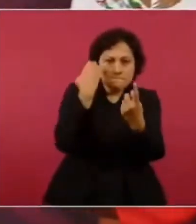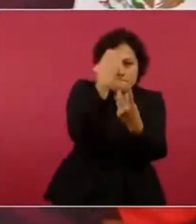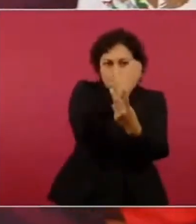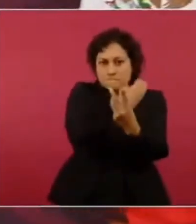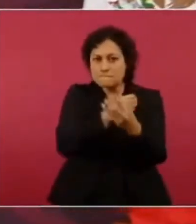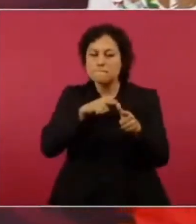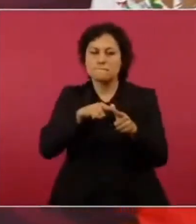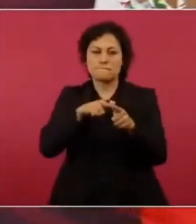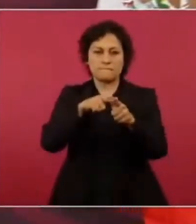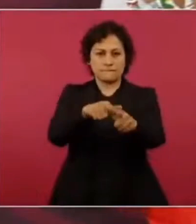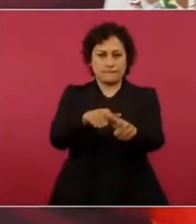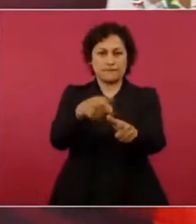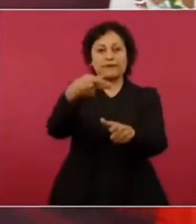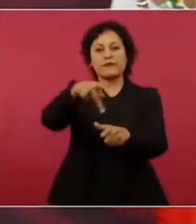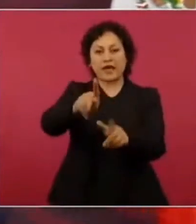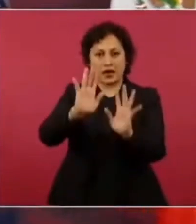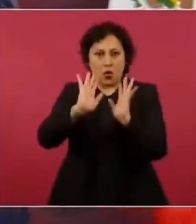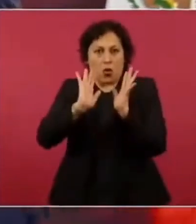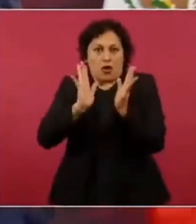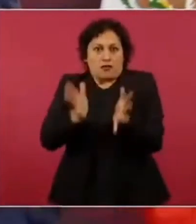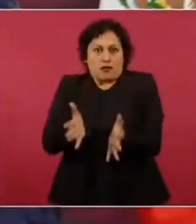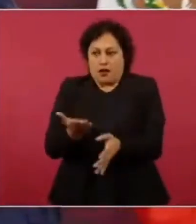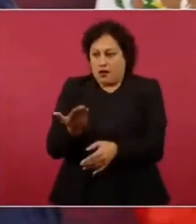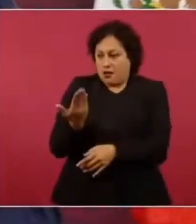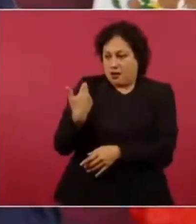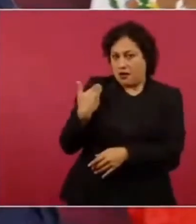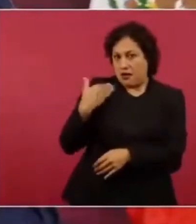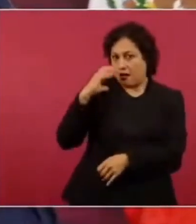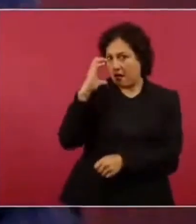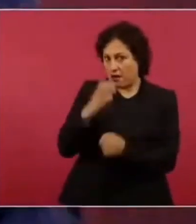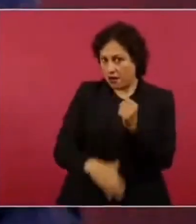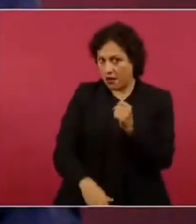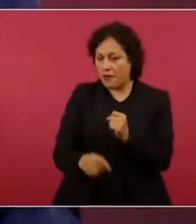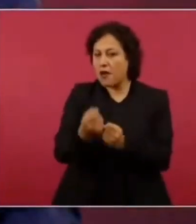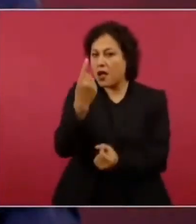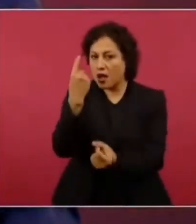reducir el pago